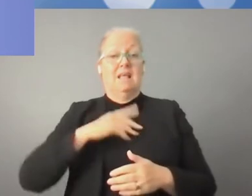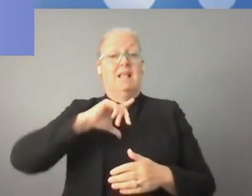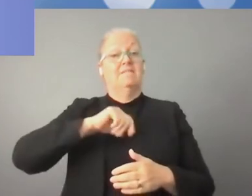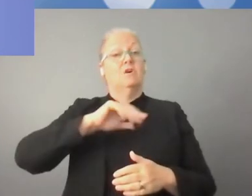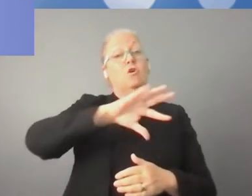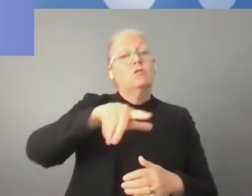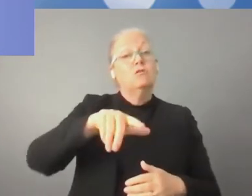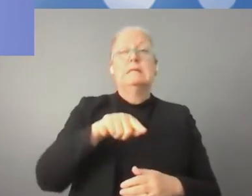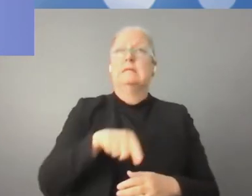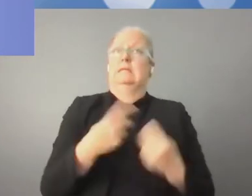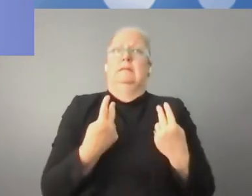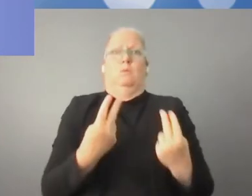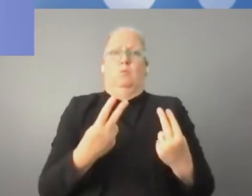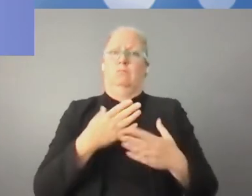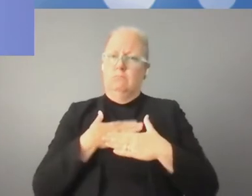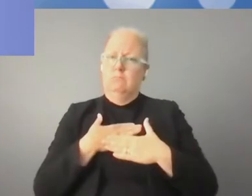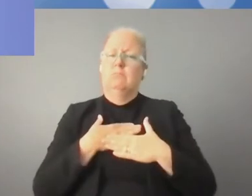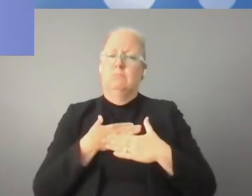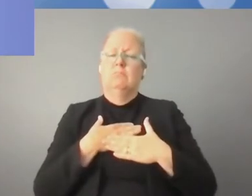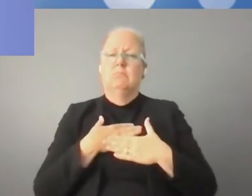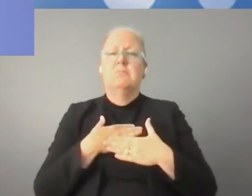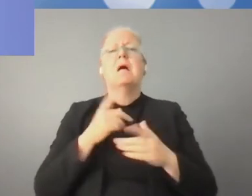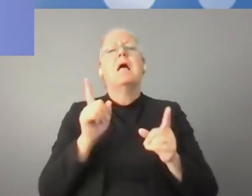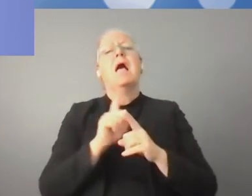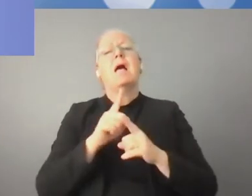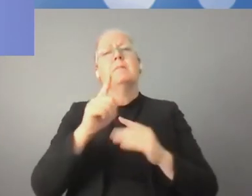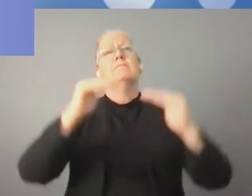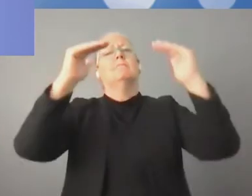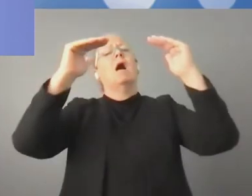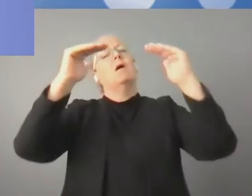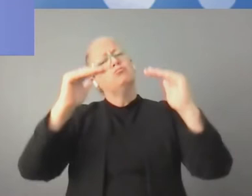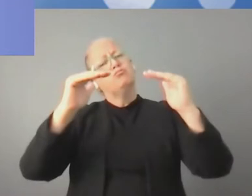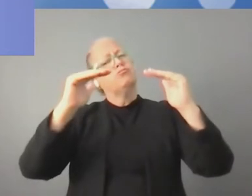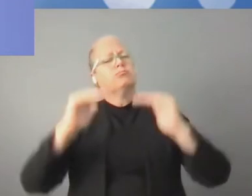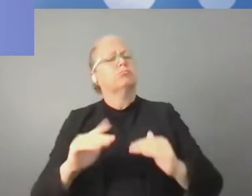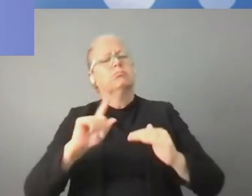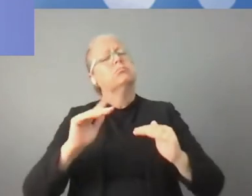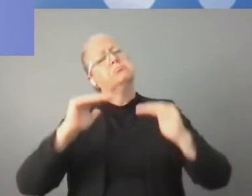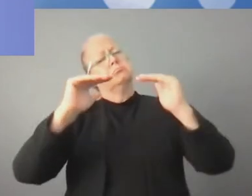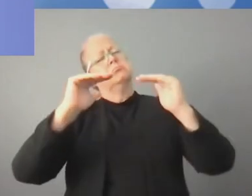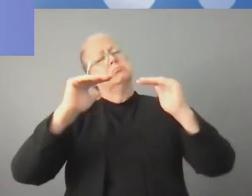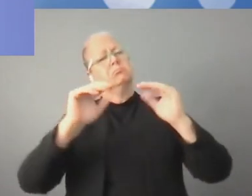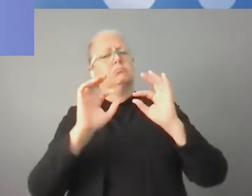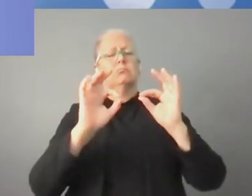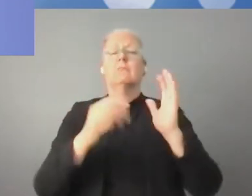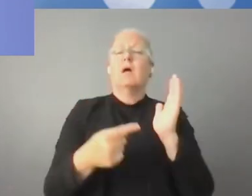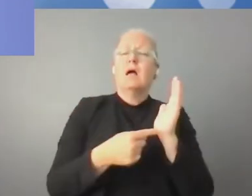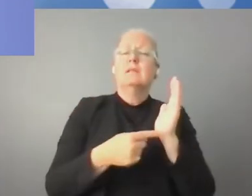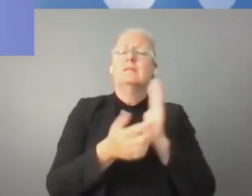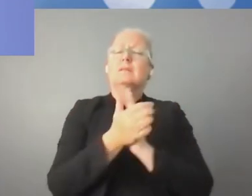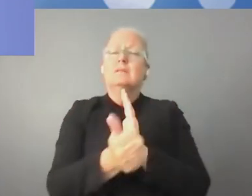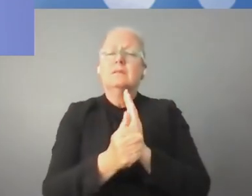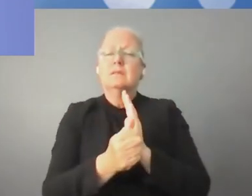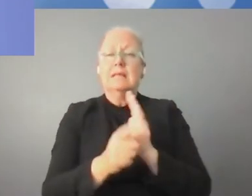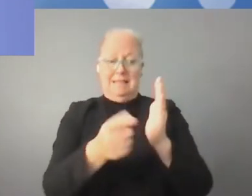El capital humano es muy importante. El hecho de que los empleados puedan adquirir nuevas competencias,